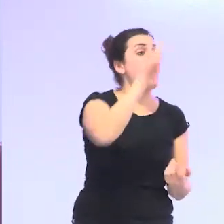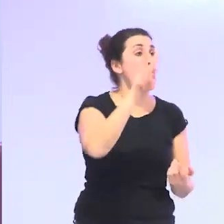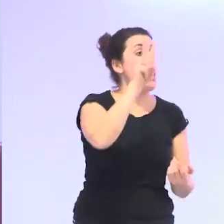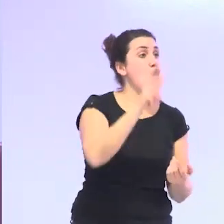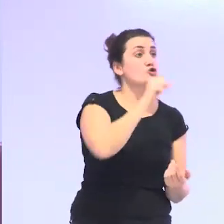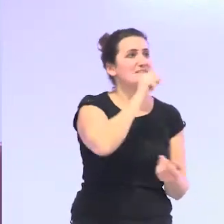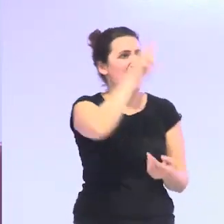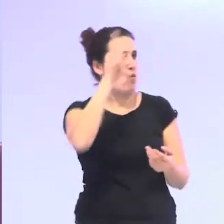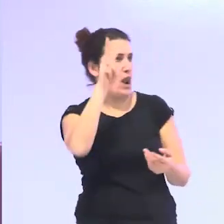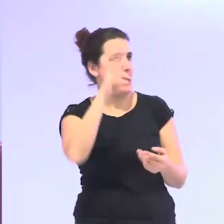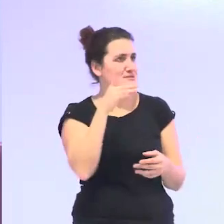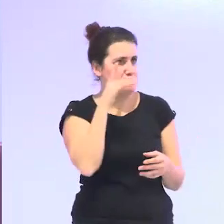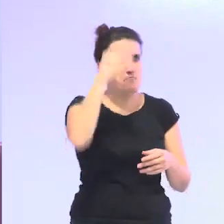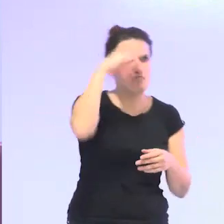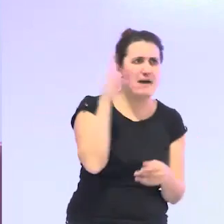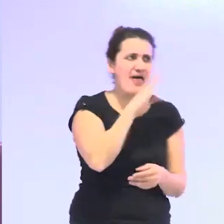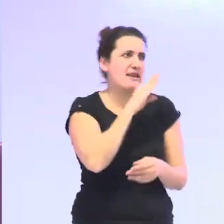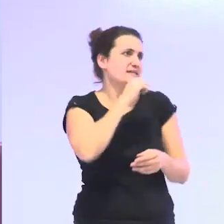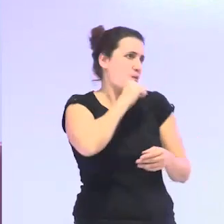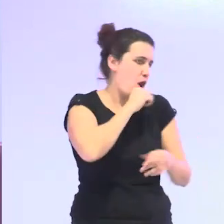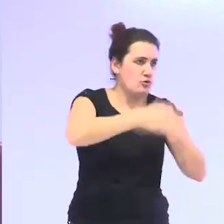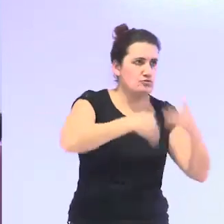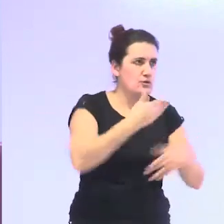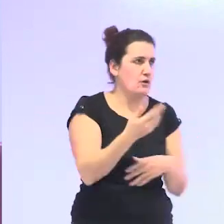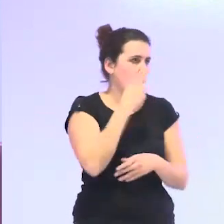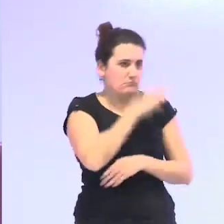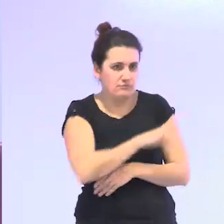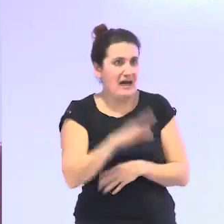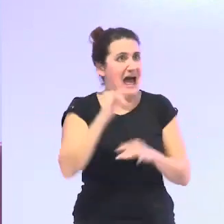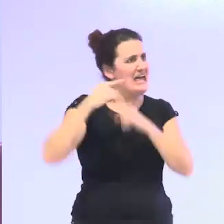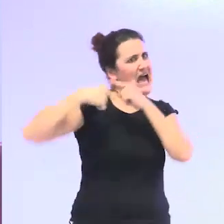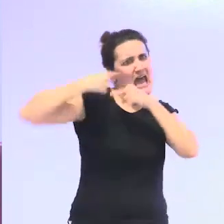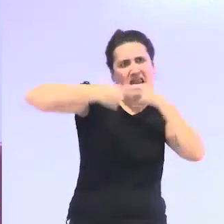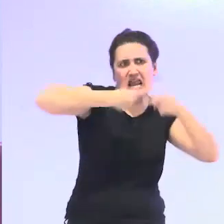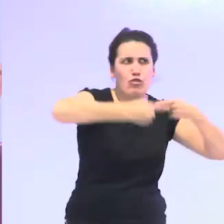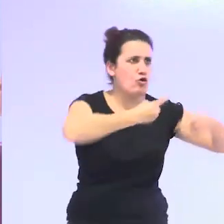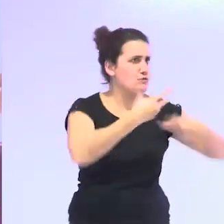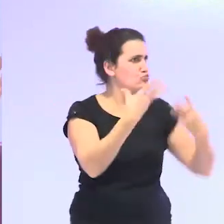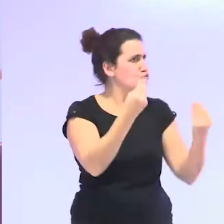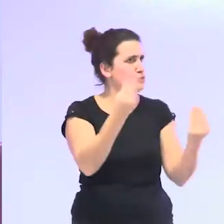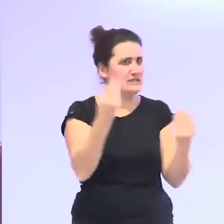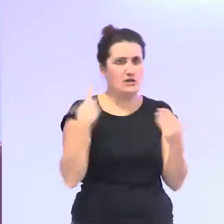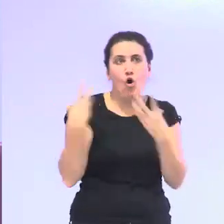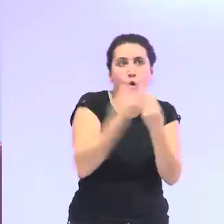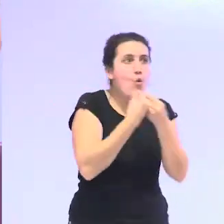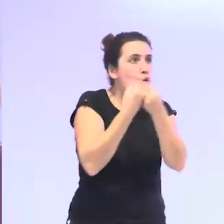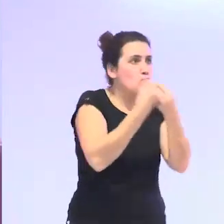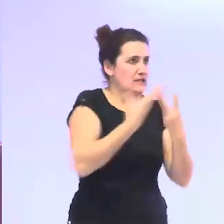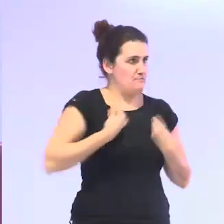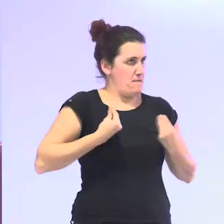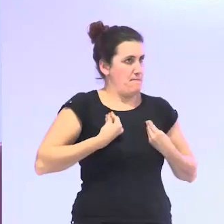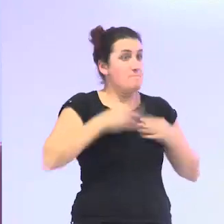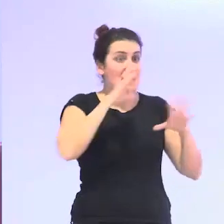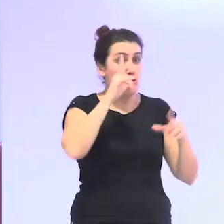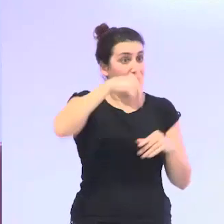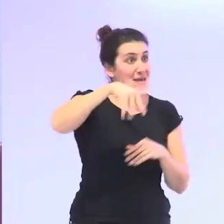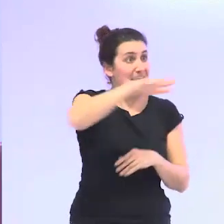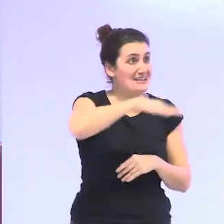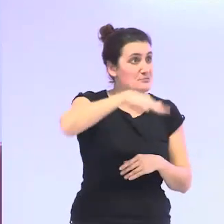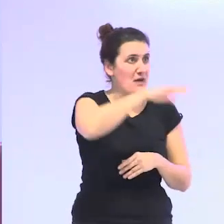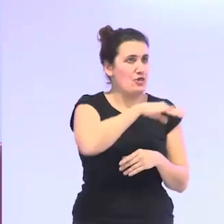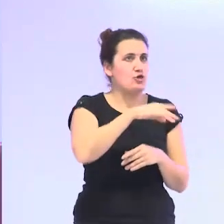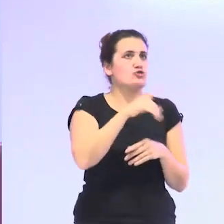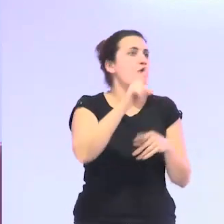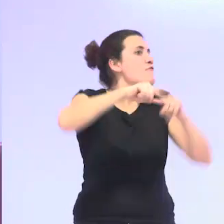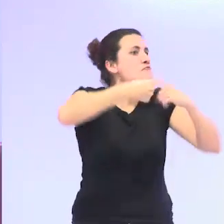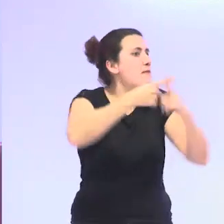abuelos y abuelas padres y madres hijos y hijas nietos y niers es decir hay muchas generaciones conviviendo pero conviviendo también en espacios en donde no